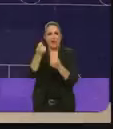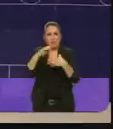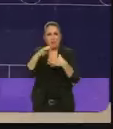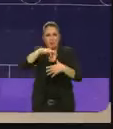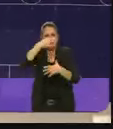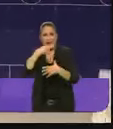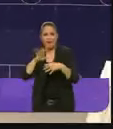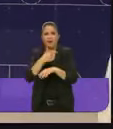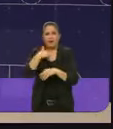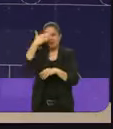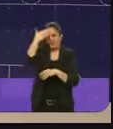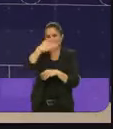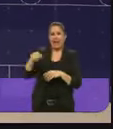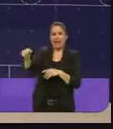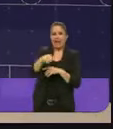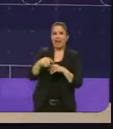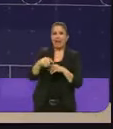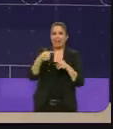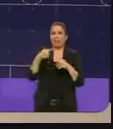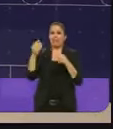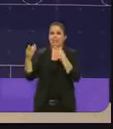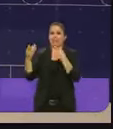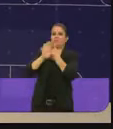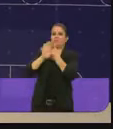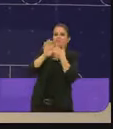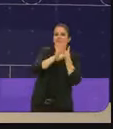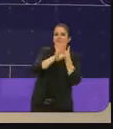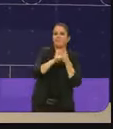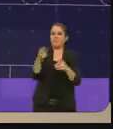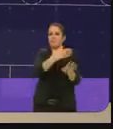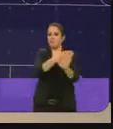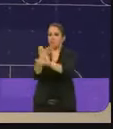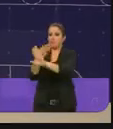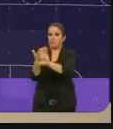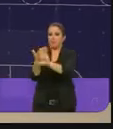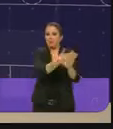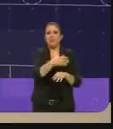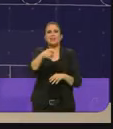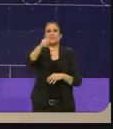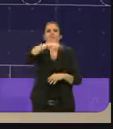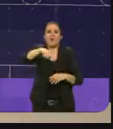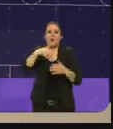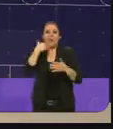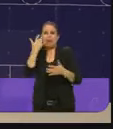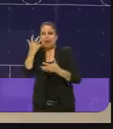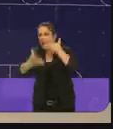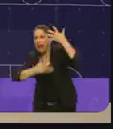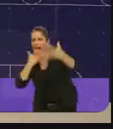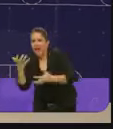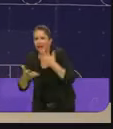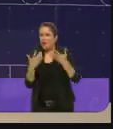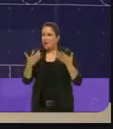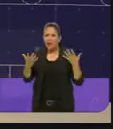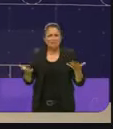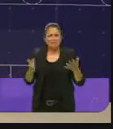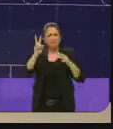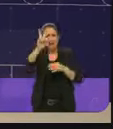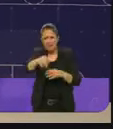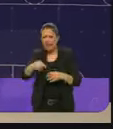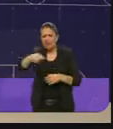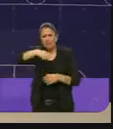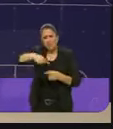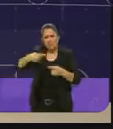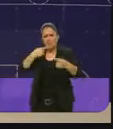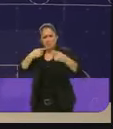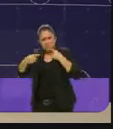a querer discutir conmigo. Con la gente seria no quieren discutir. Quieren adjetivos, quieren gritos. Discutamos los temas de adeveras